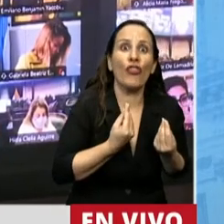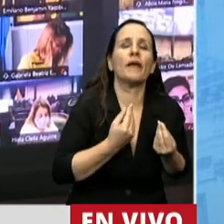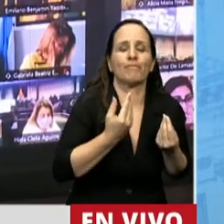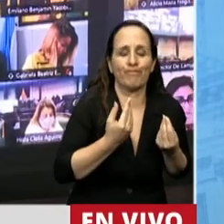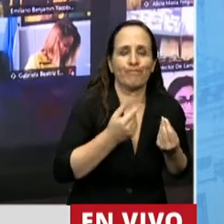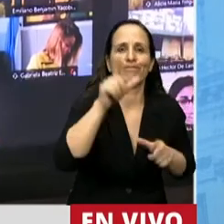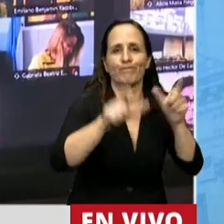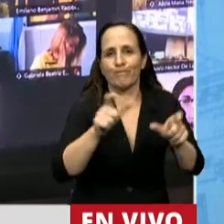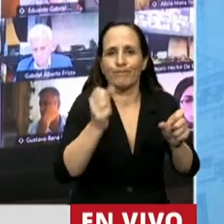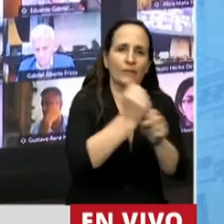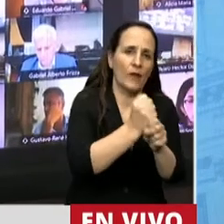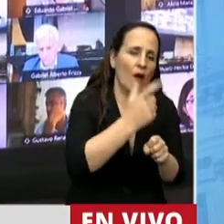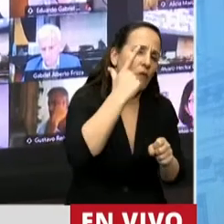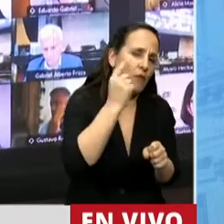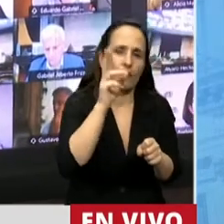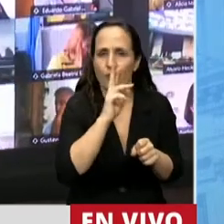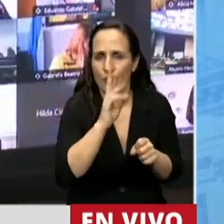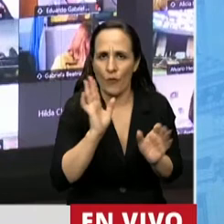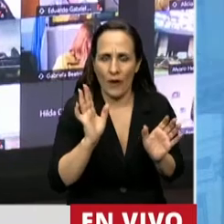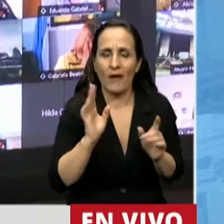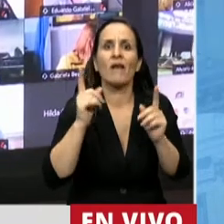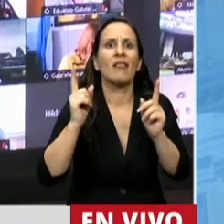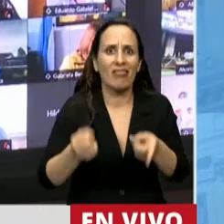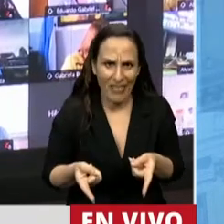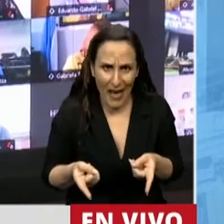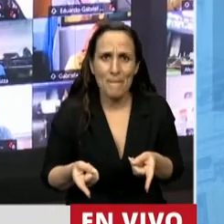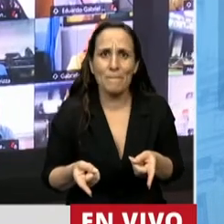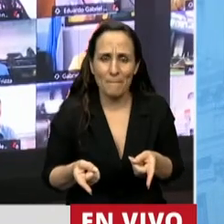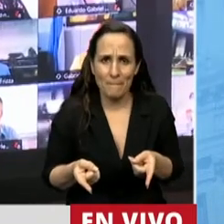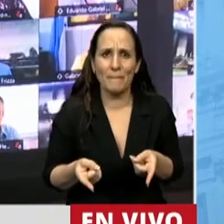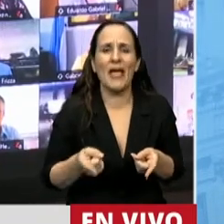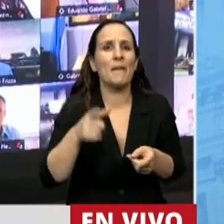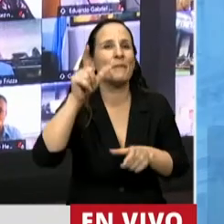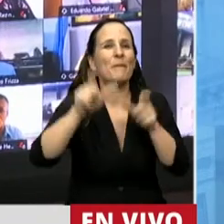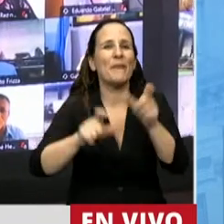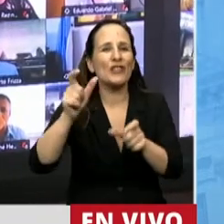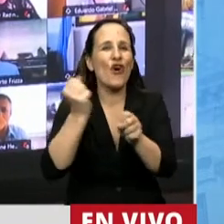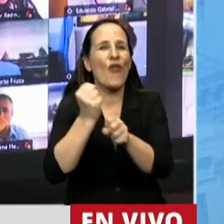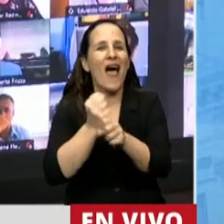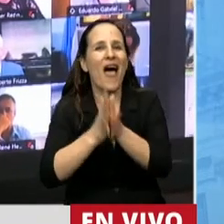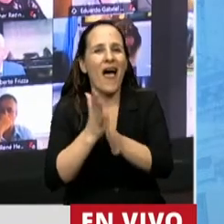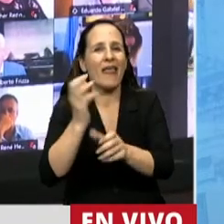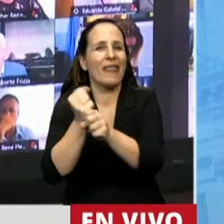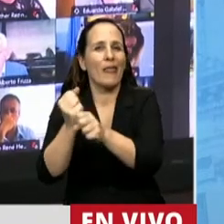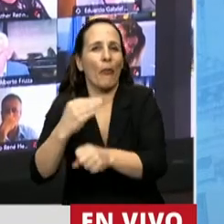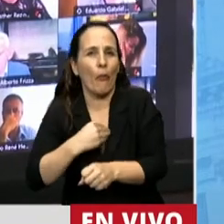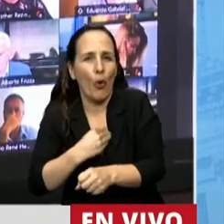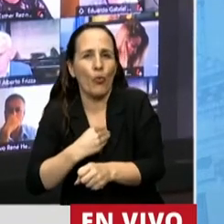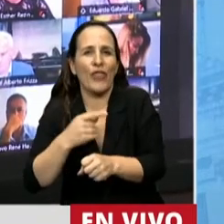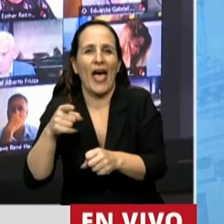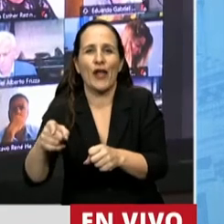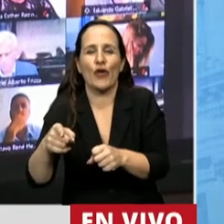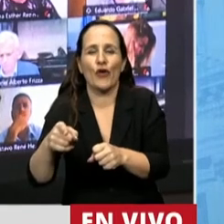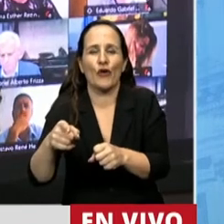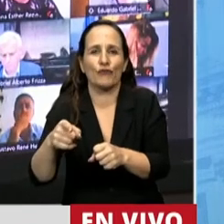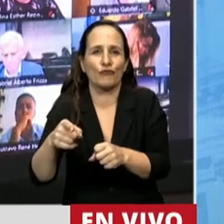trabajadores y trabajadoras, es decir, a los empleados, sino también incluye a becarios, a voluntarios, incluso a